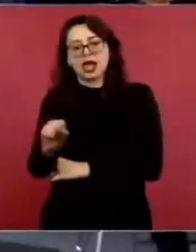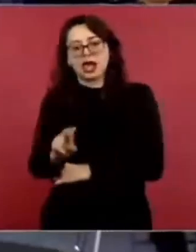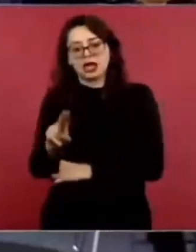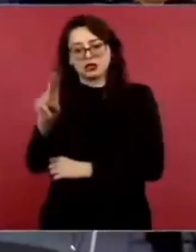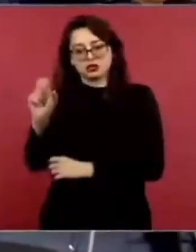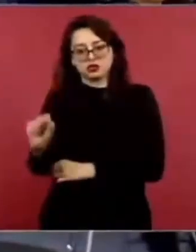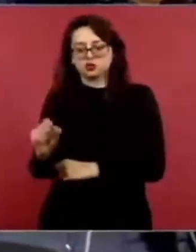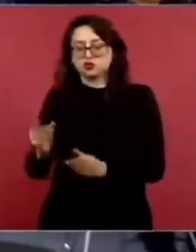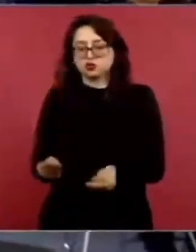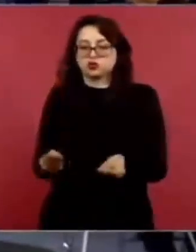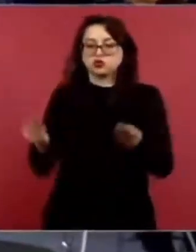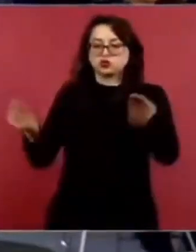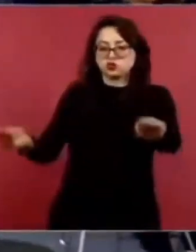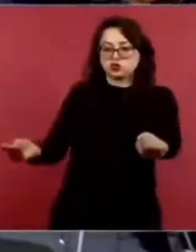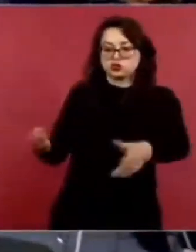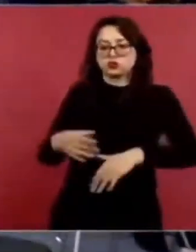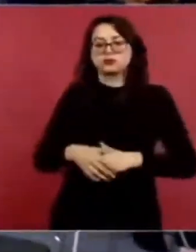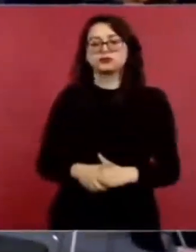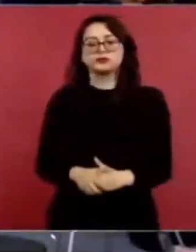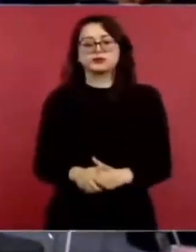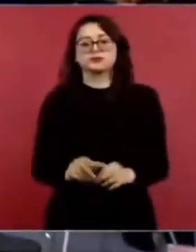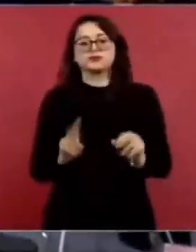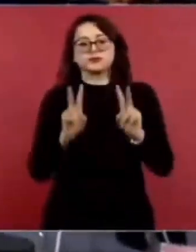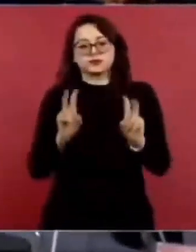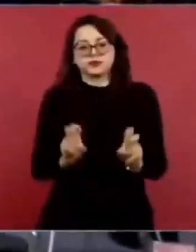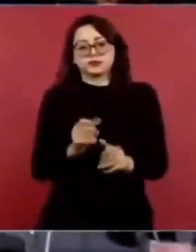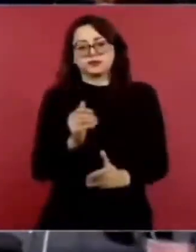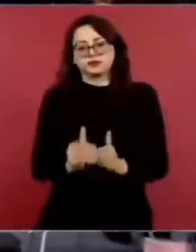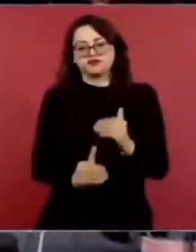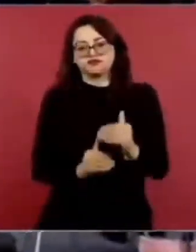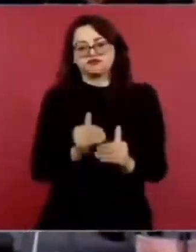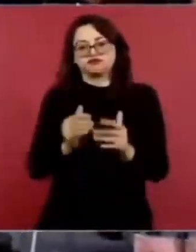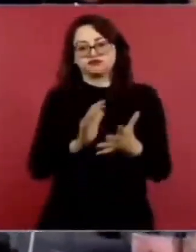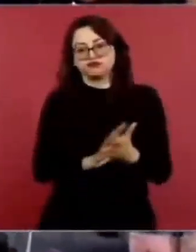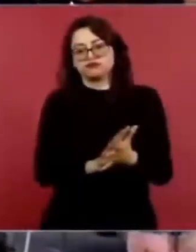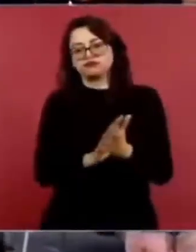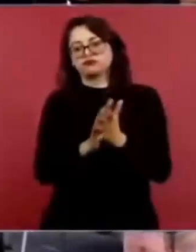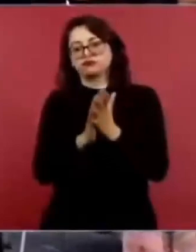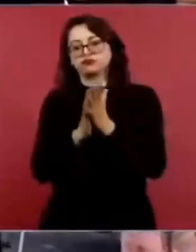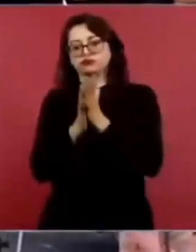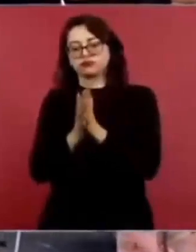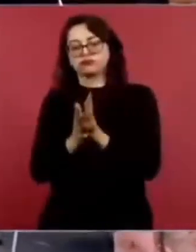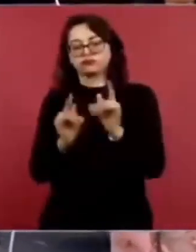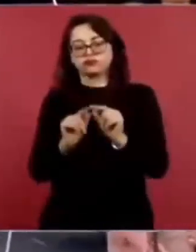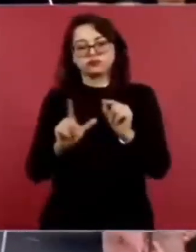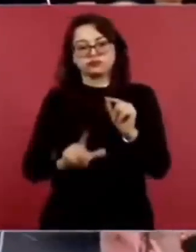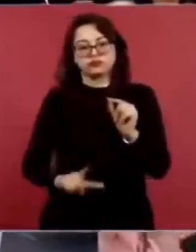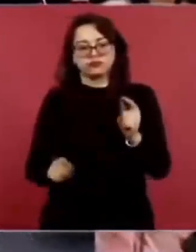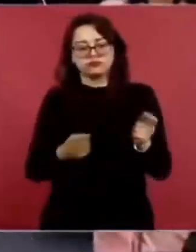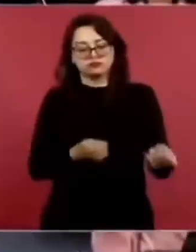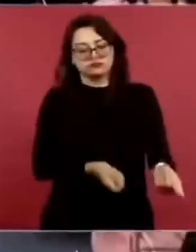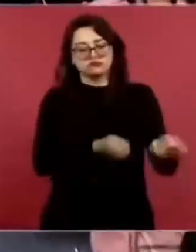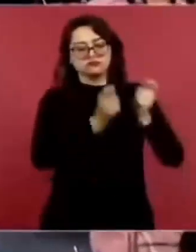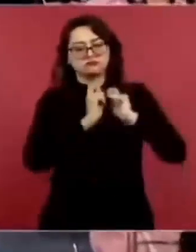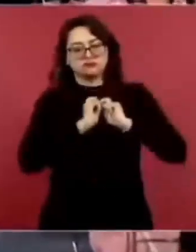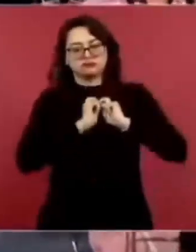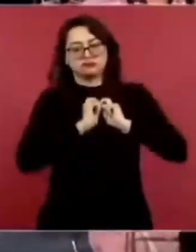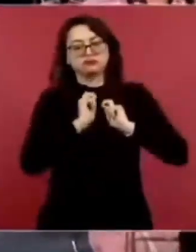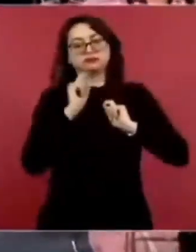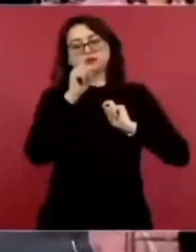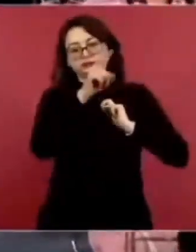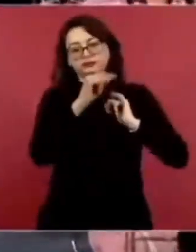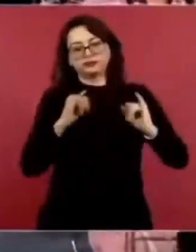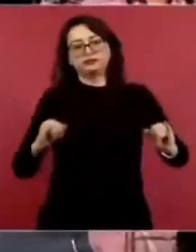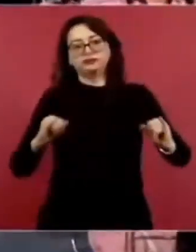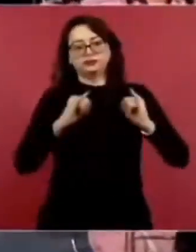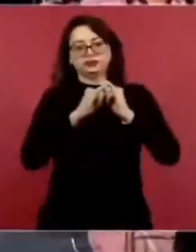algunos de los escritos que ha hecho relacionados con el proceso de transformación que usted ha cabezado y bueno, me encargo mucho, ella es directora del Instituto Solonense